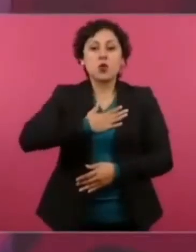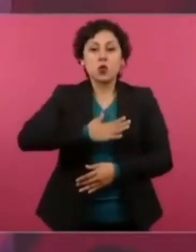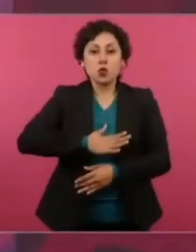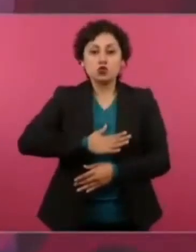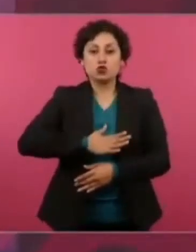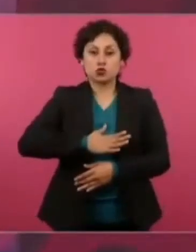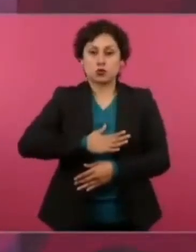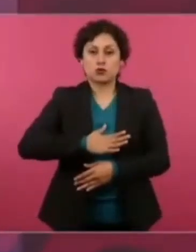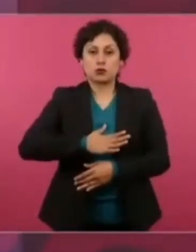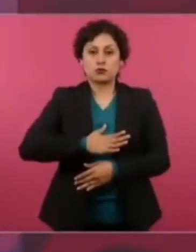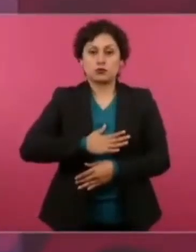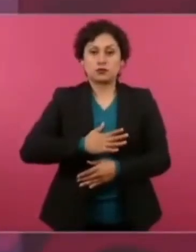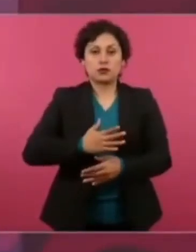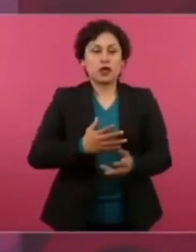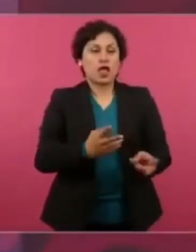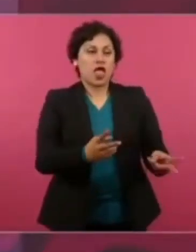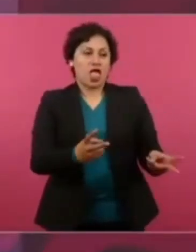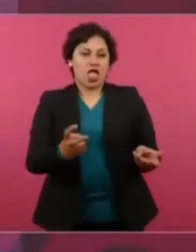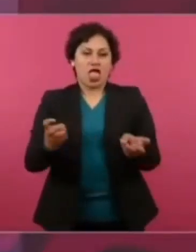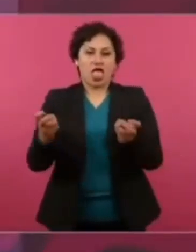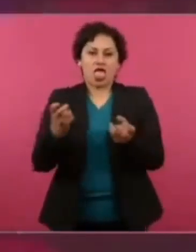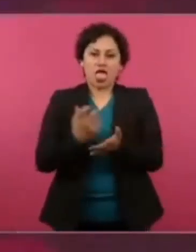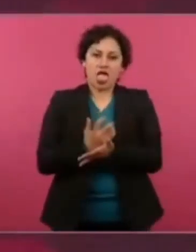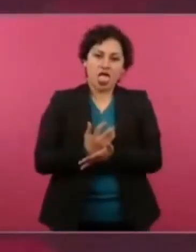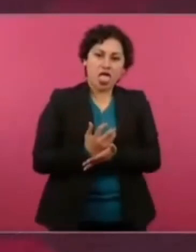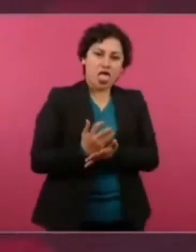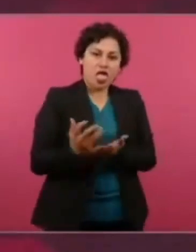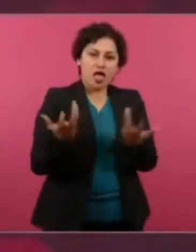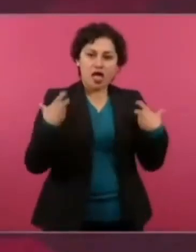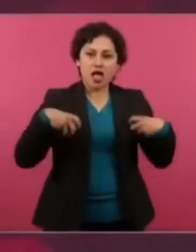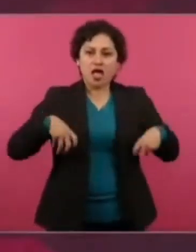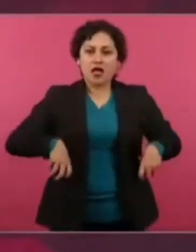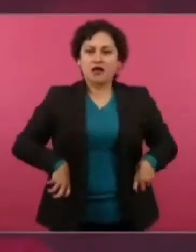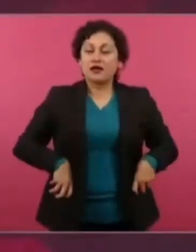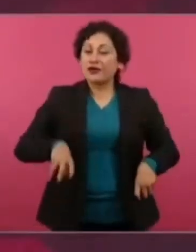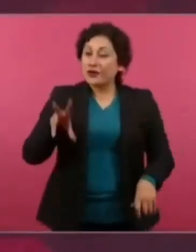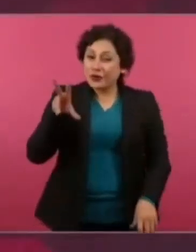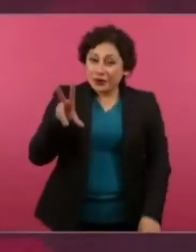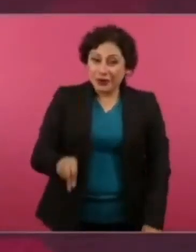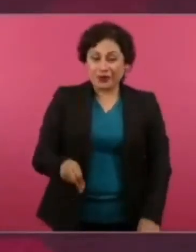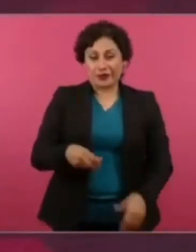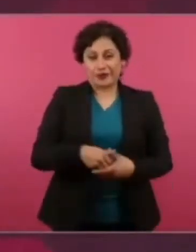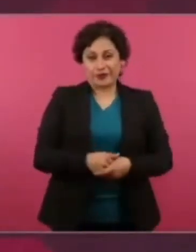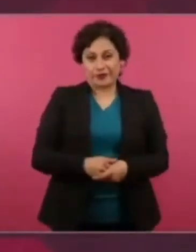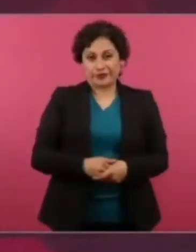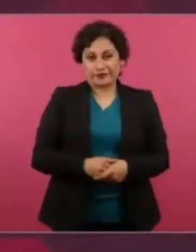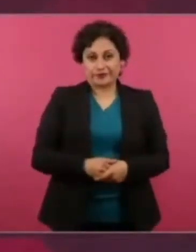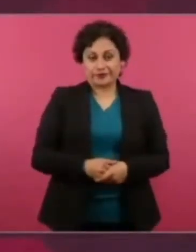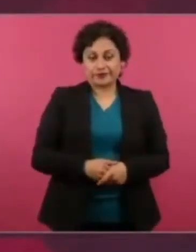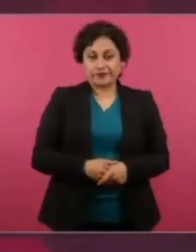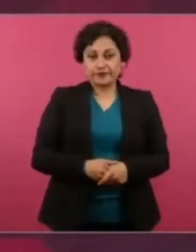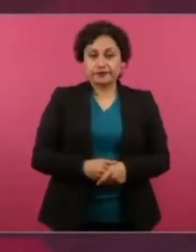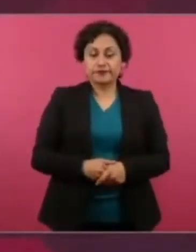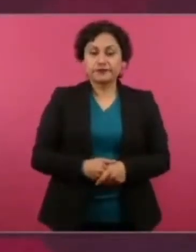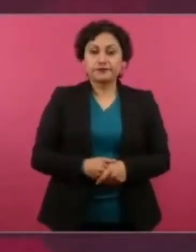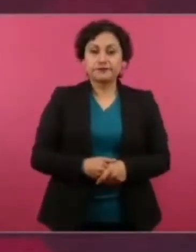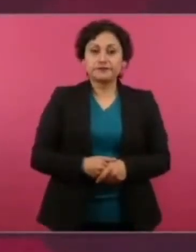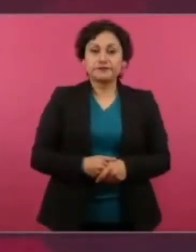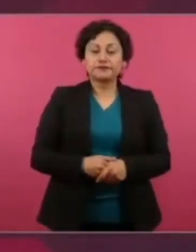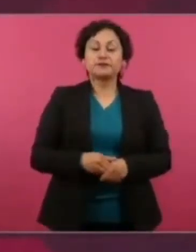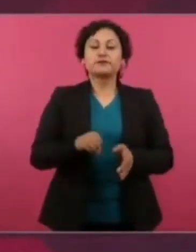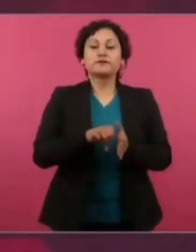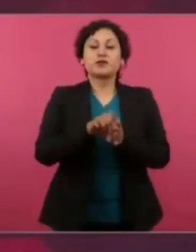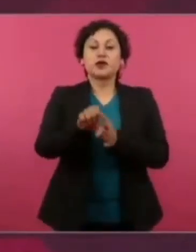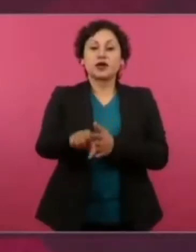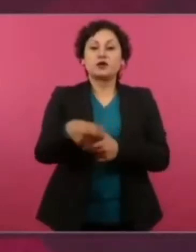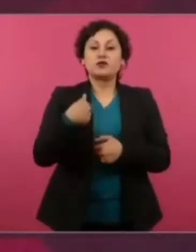No atracos, no robo. No decir, yo